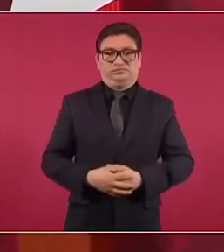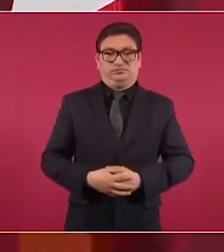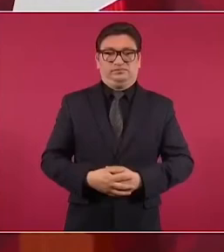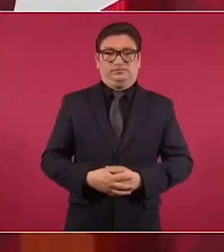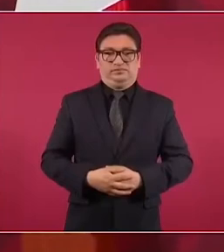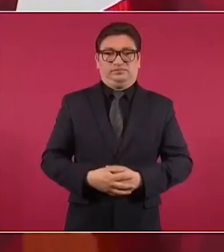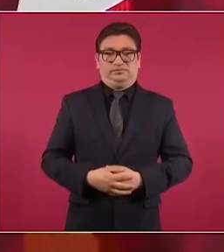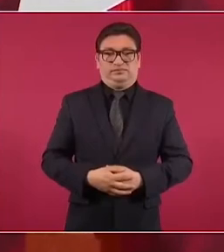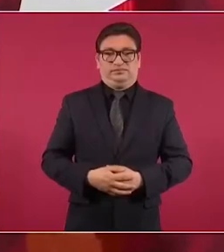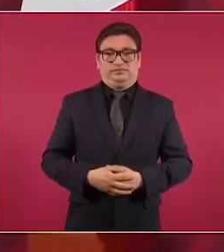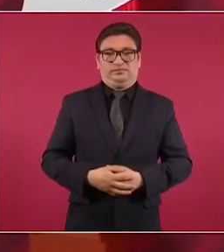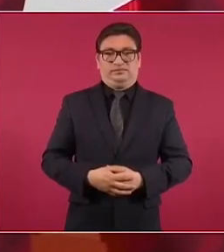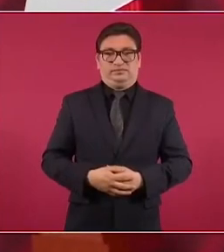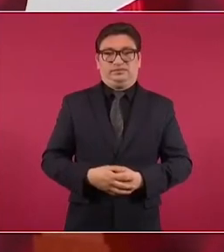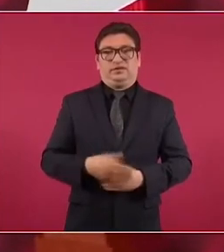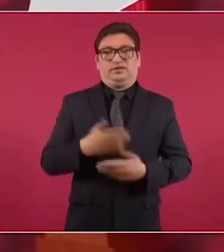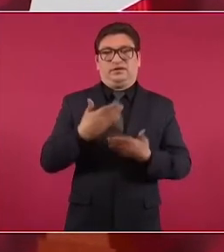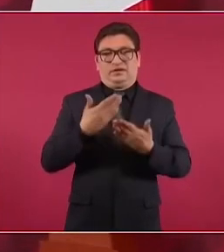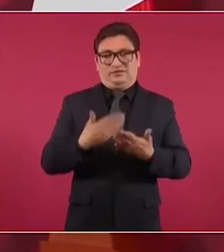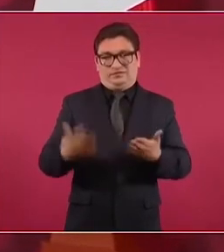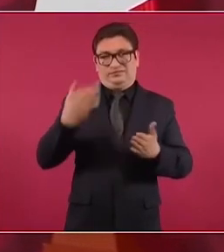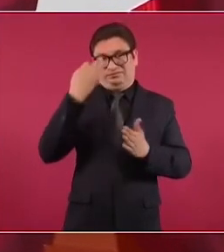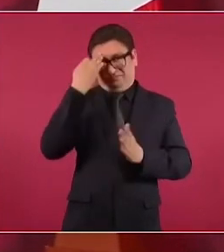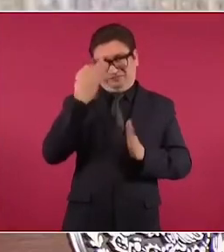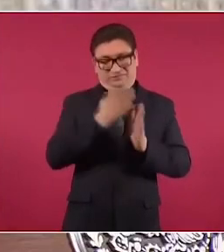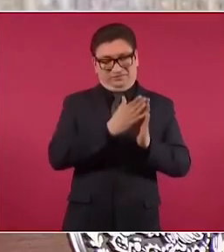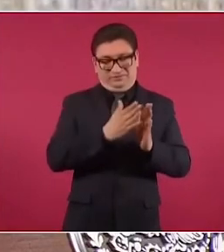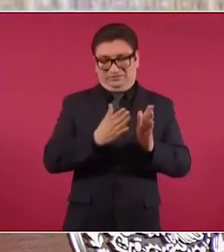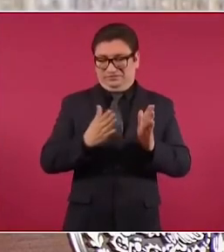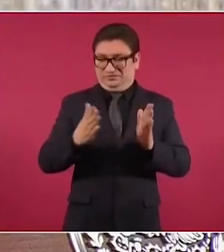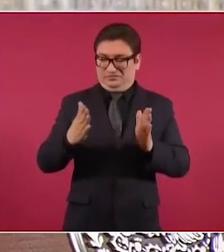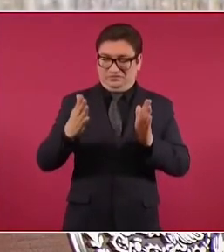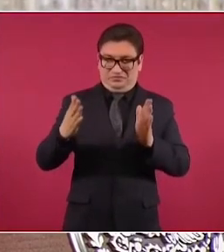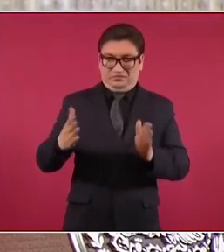entonces estamos en una temporada muy especial.